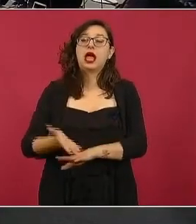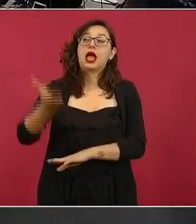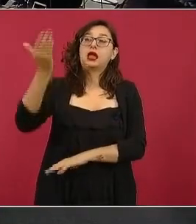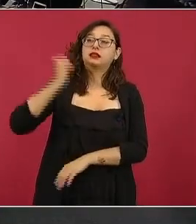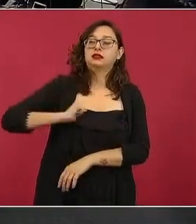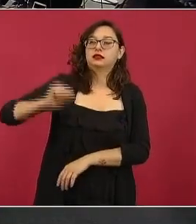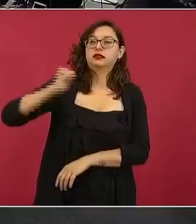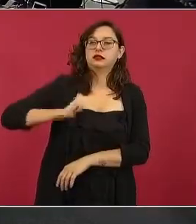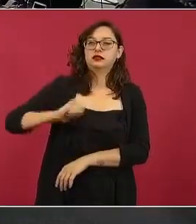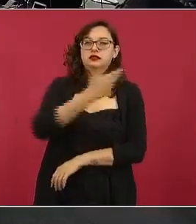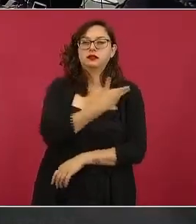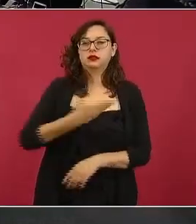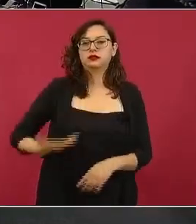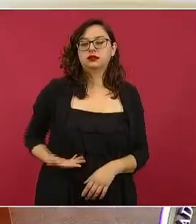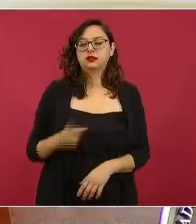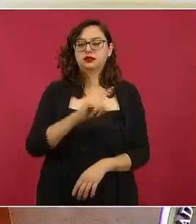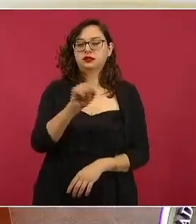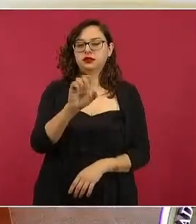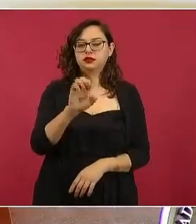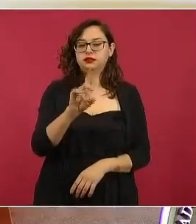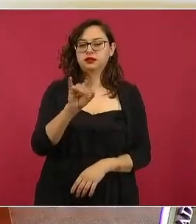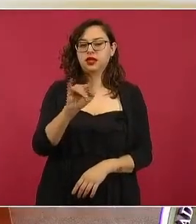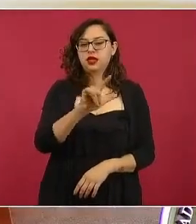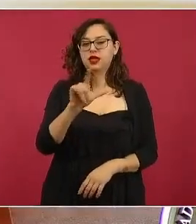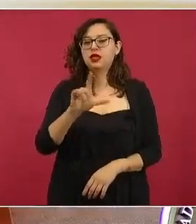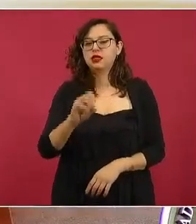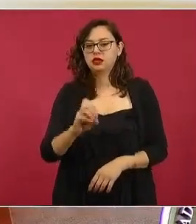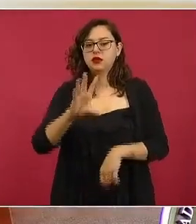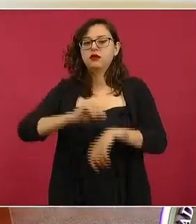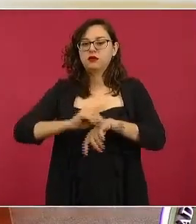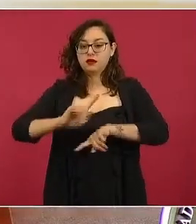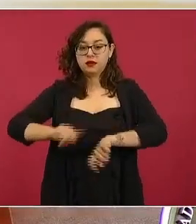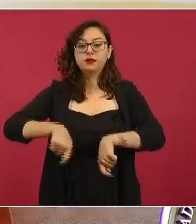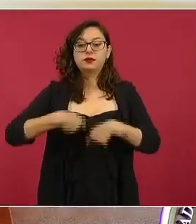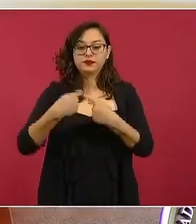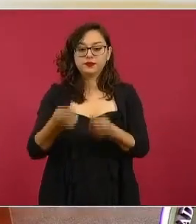a finales del gobierno de Cedillo